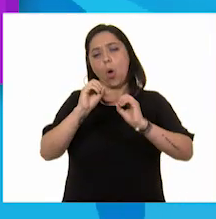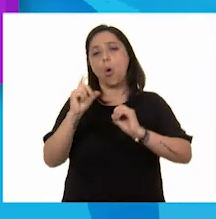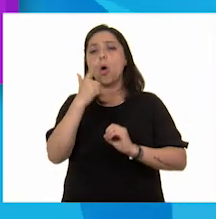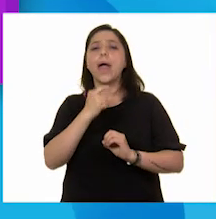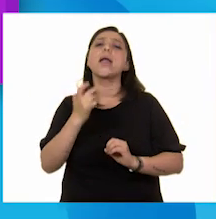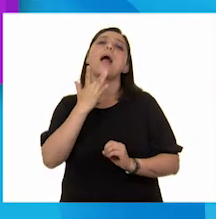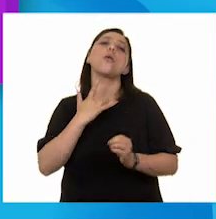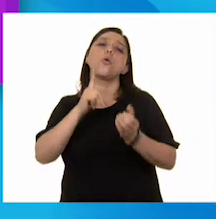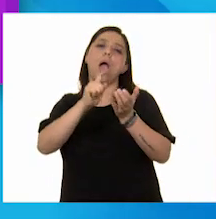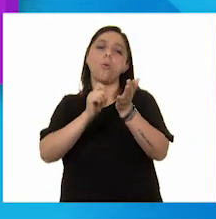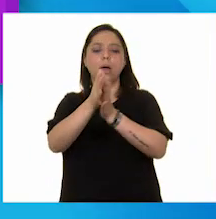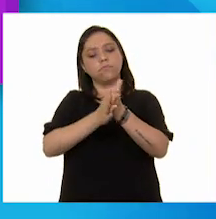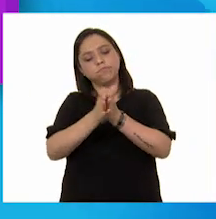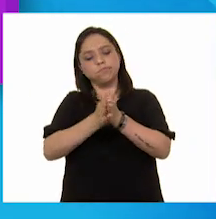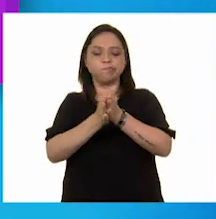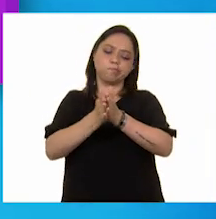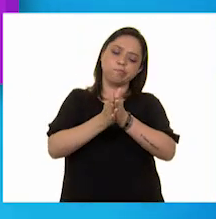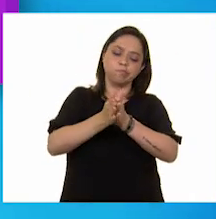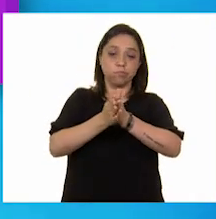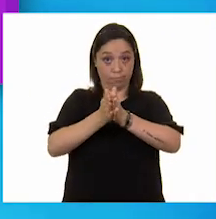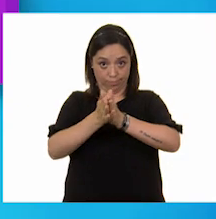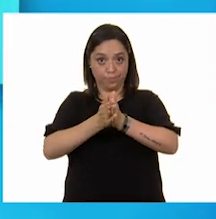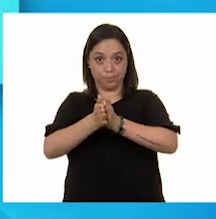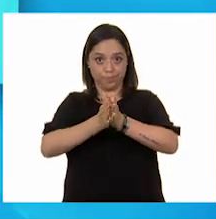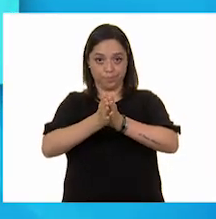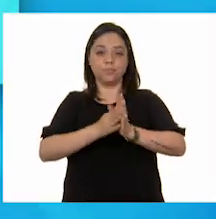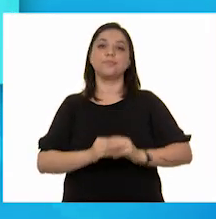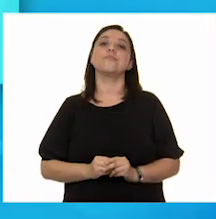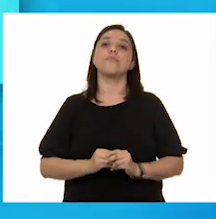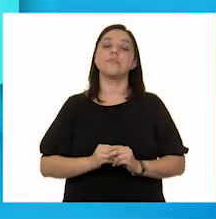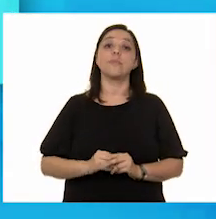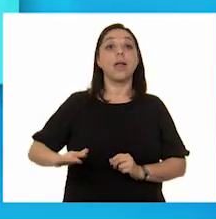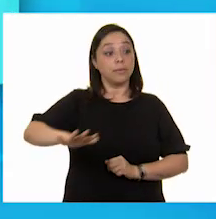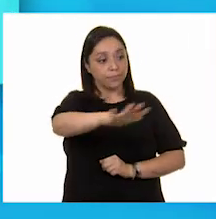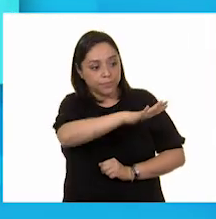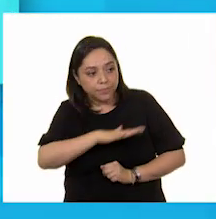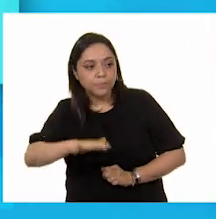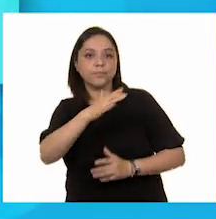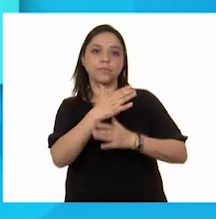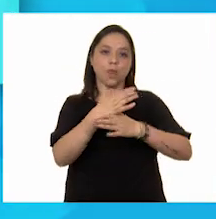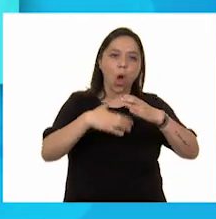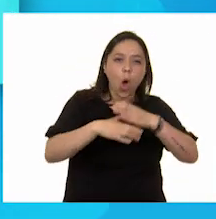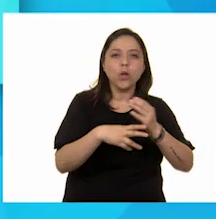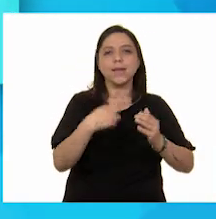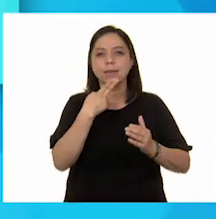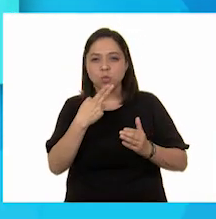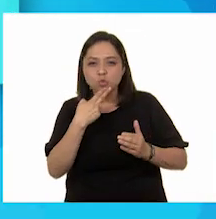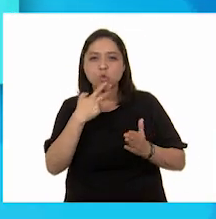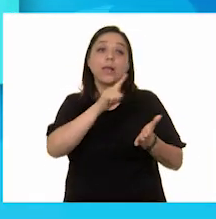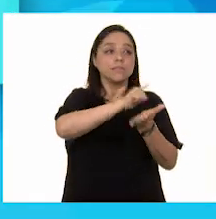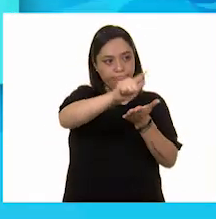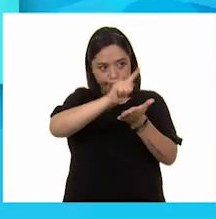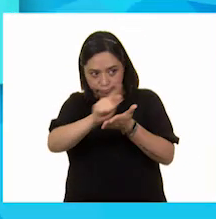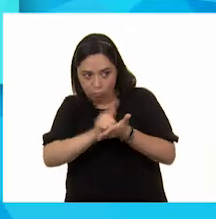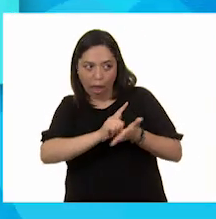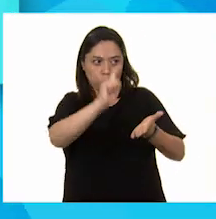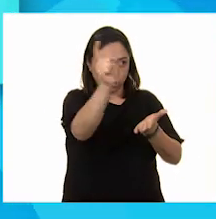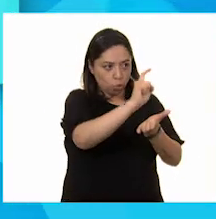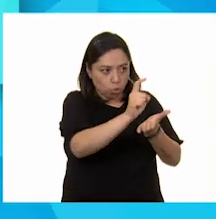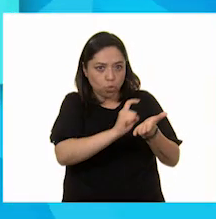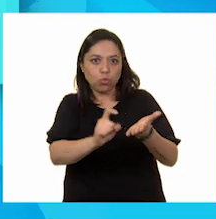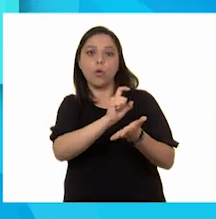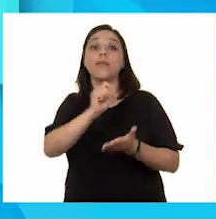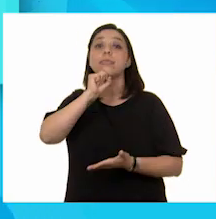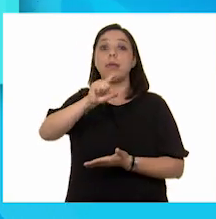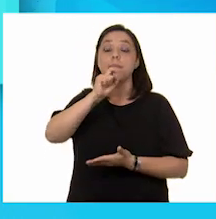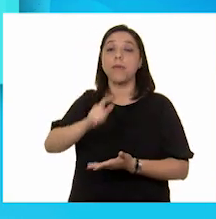aplica desinfectante a base de agua y alcohol. Desinfecta las superficies de los objetos que más utilizas. También